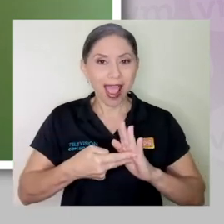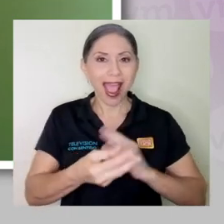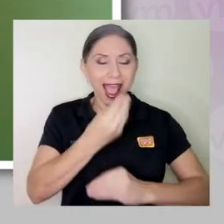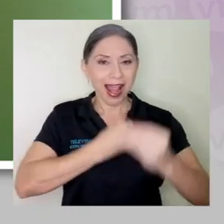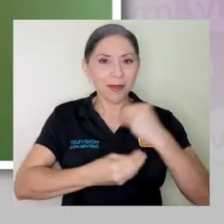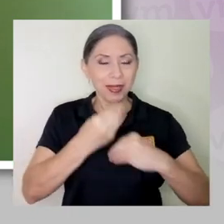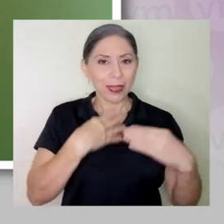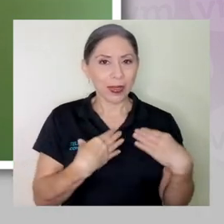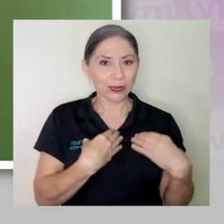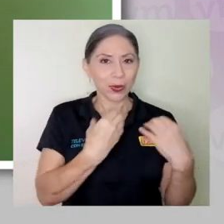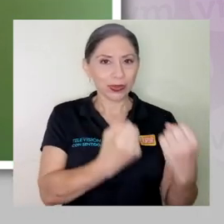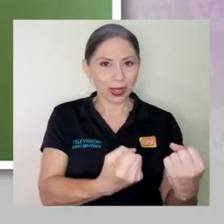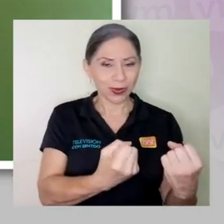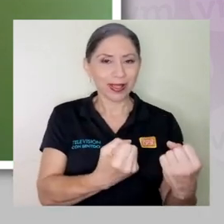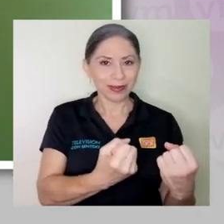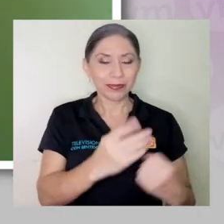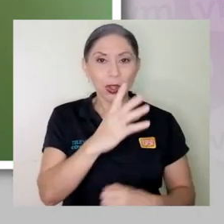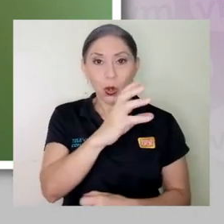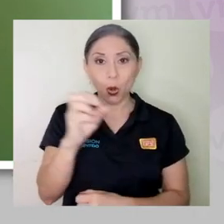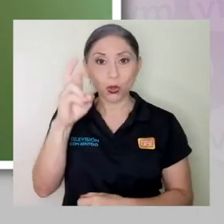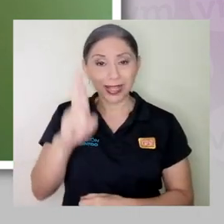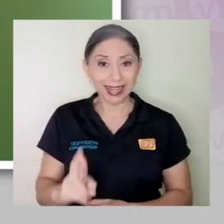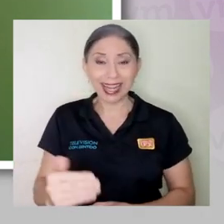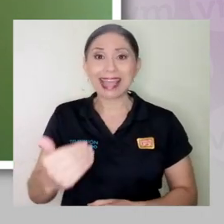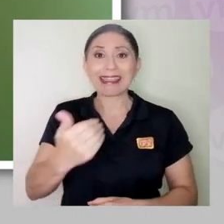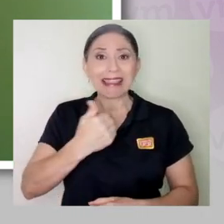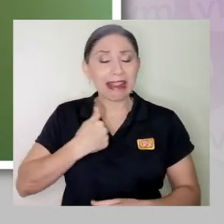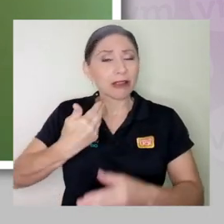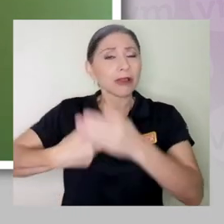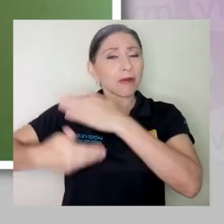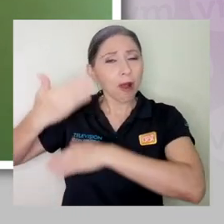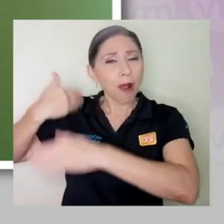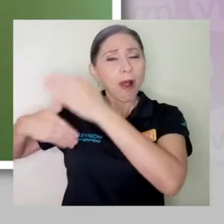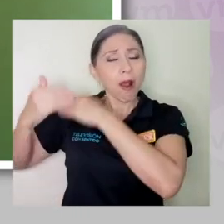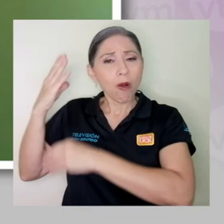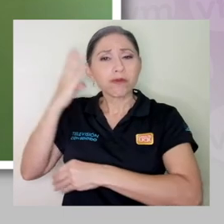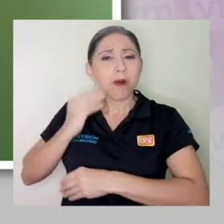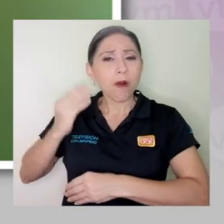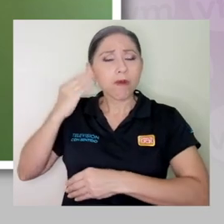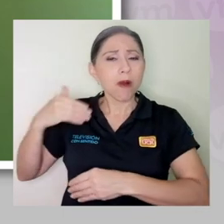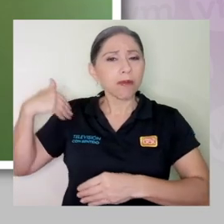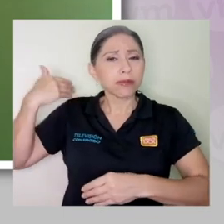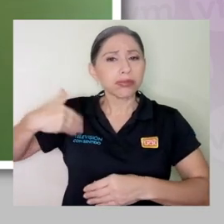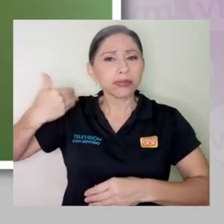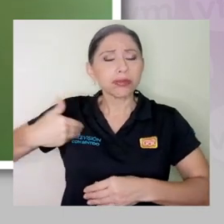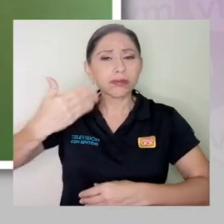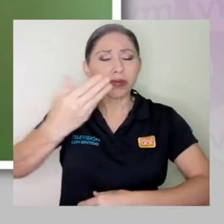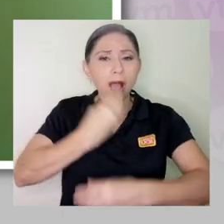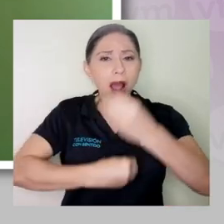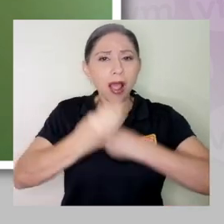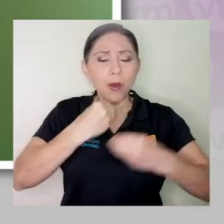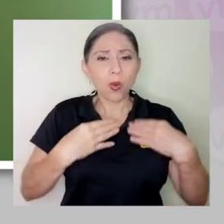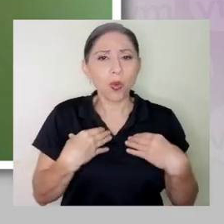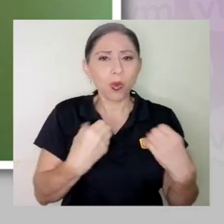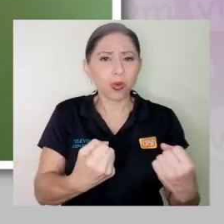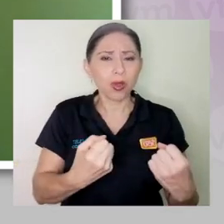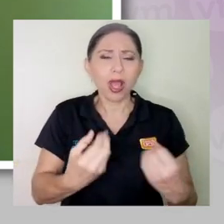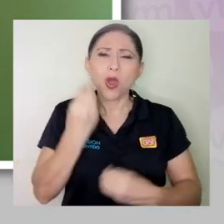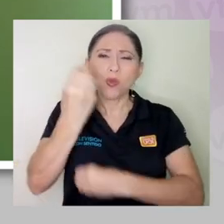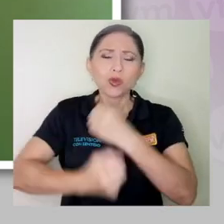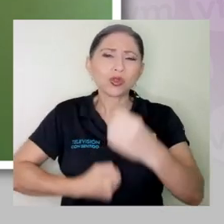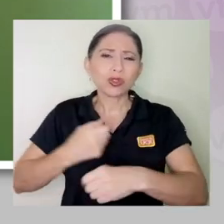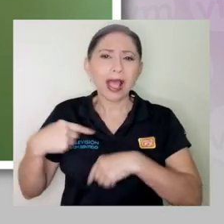refiere la alimentación saludable. Costa Rica tiene una larga historia en cuanto a alimentación saludable. Nosotros desde hace